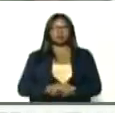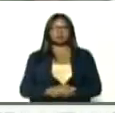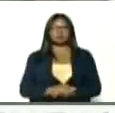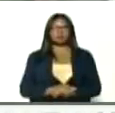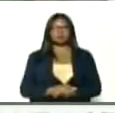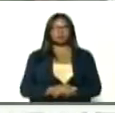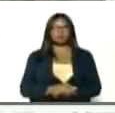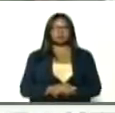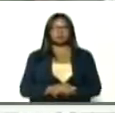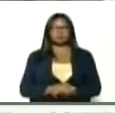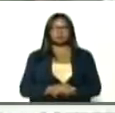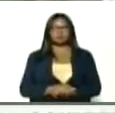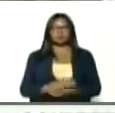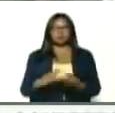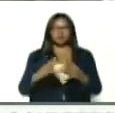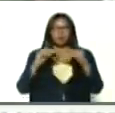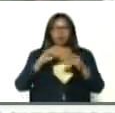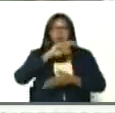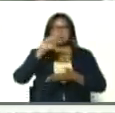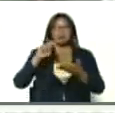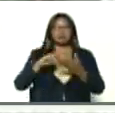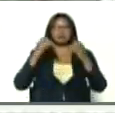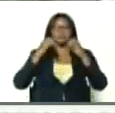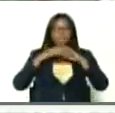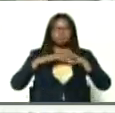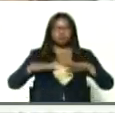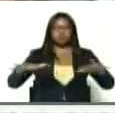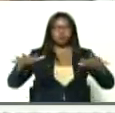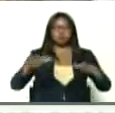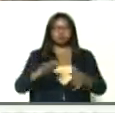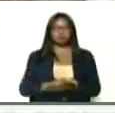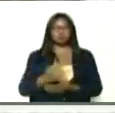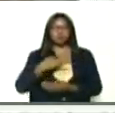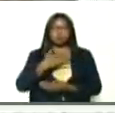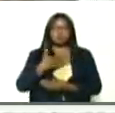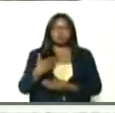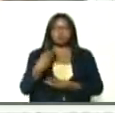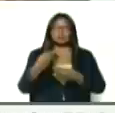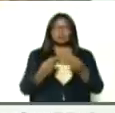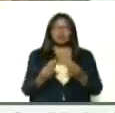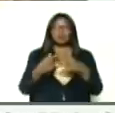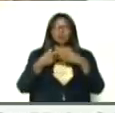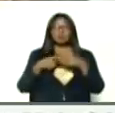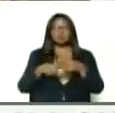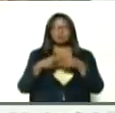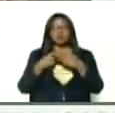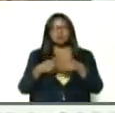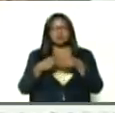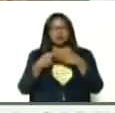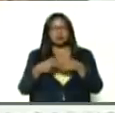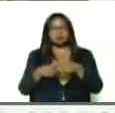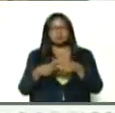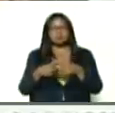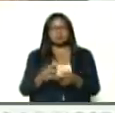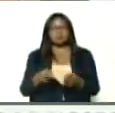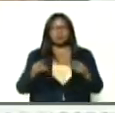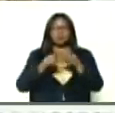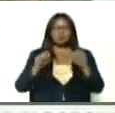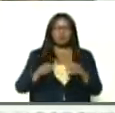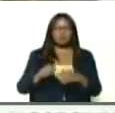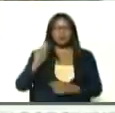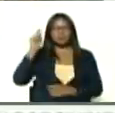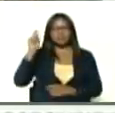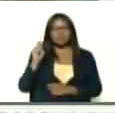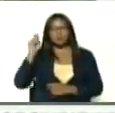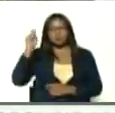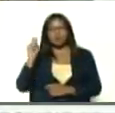a nivel nacional, eso se va a expandir, yo quisiera que hiciéramos un taller, con todos los diputados y